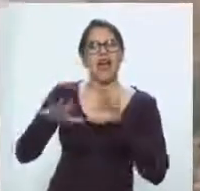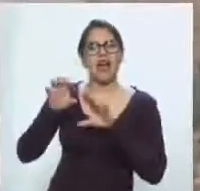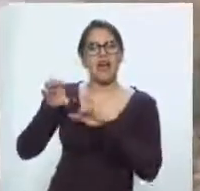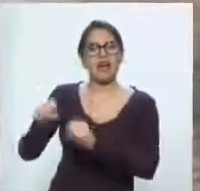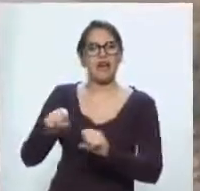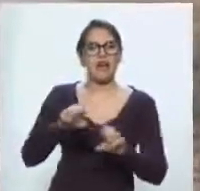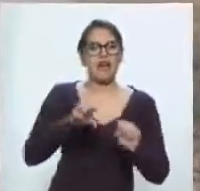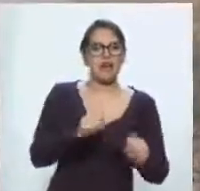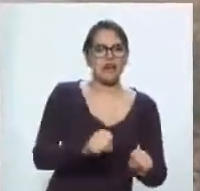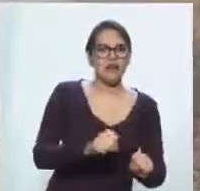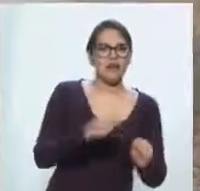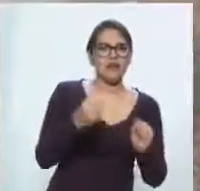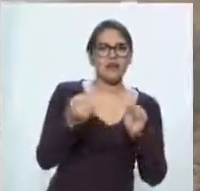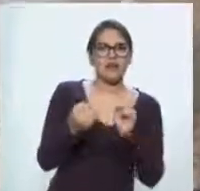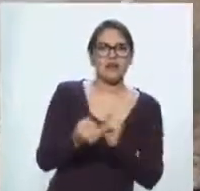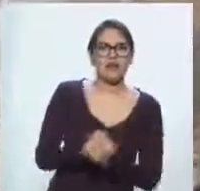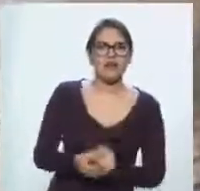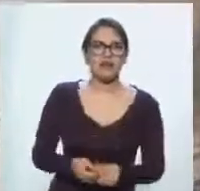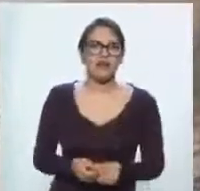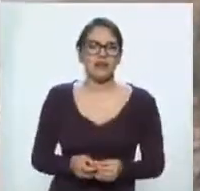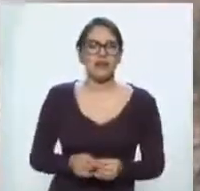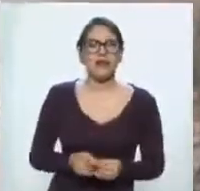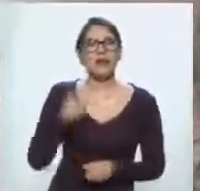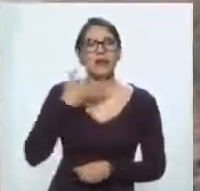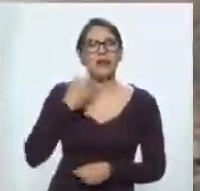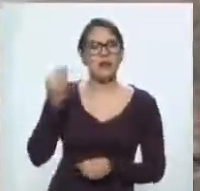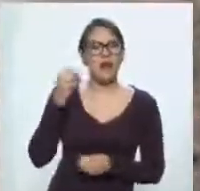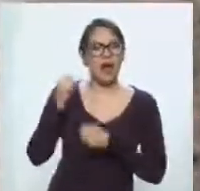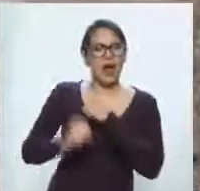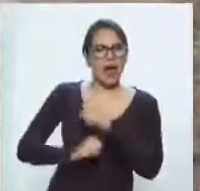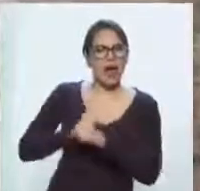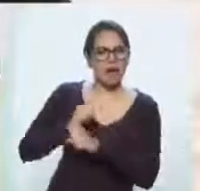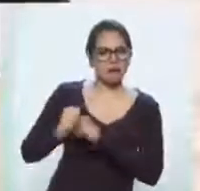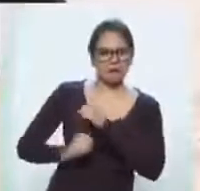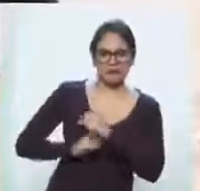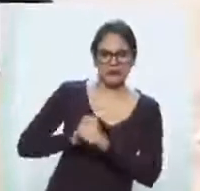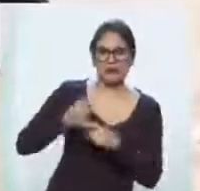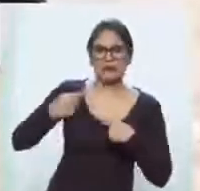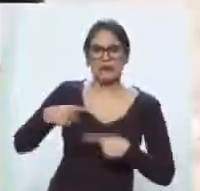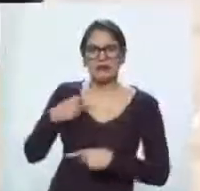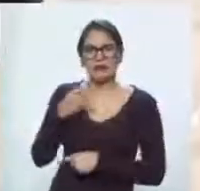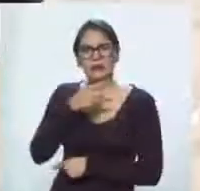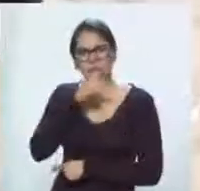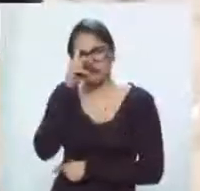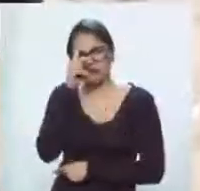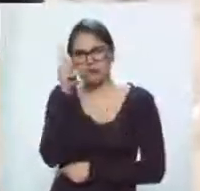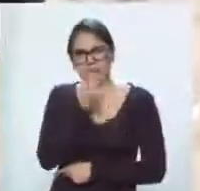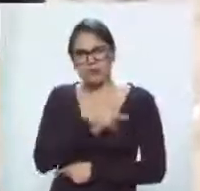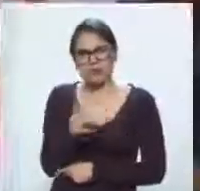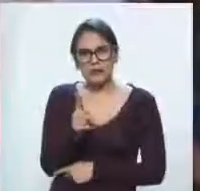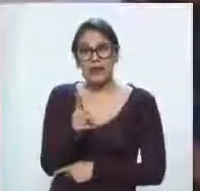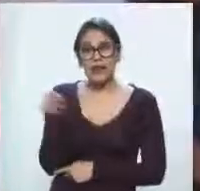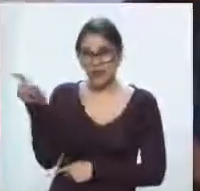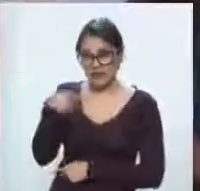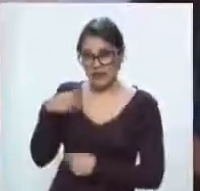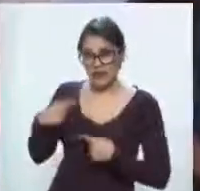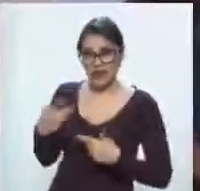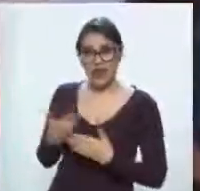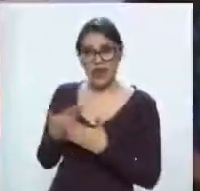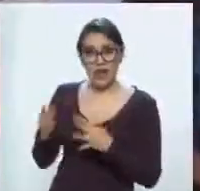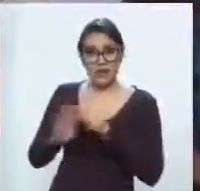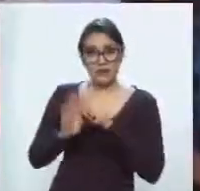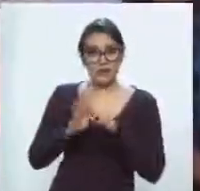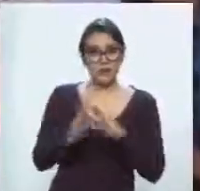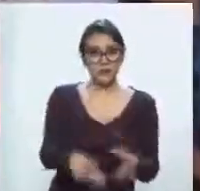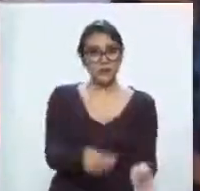deportación de quienes han vivido por años en Estados Unidos. Las víctimas de esta ignorada crisis migratoria son miles